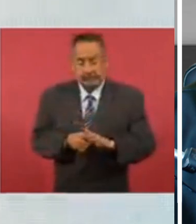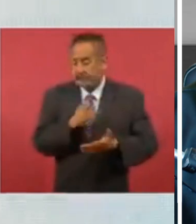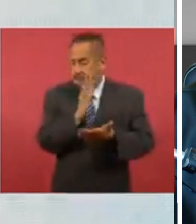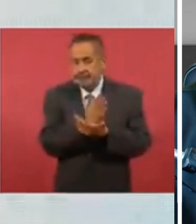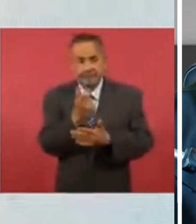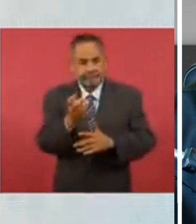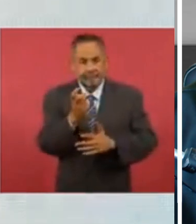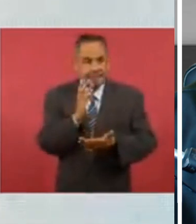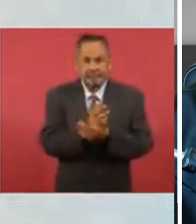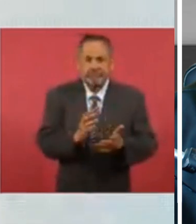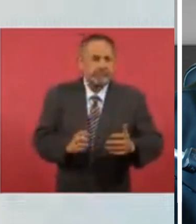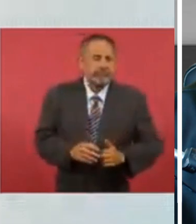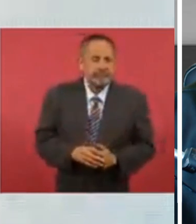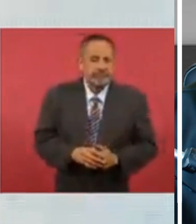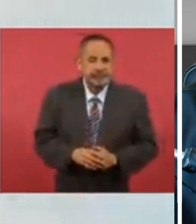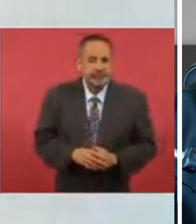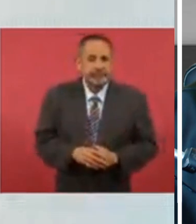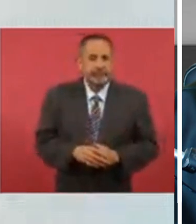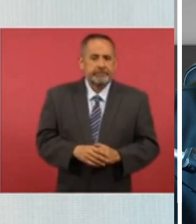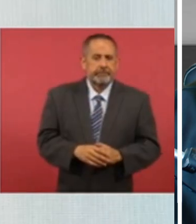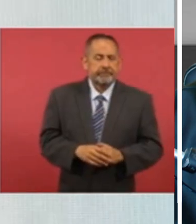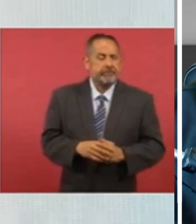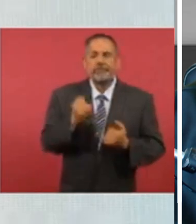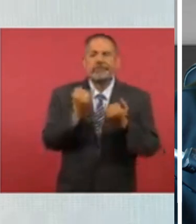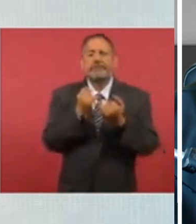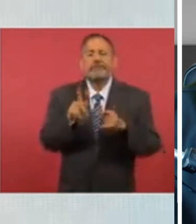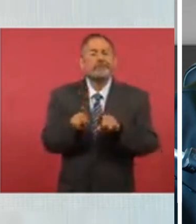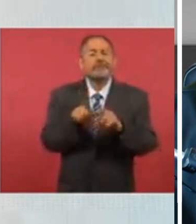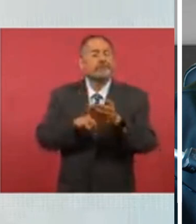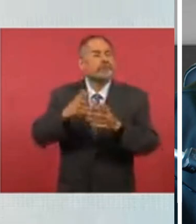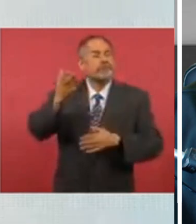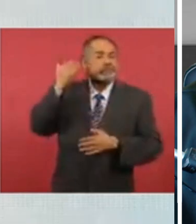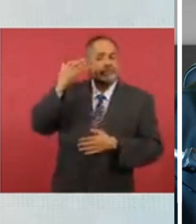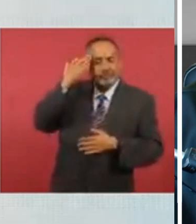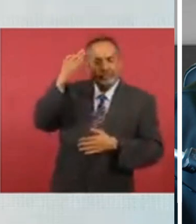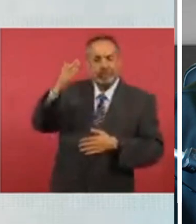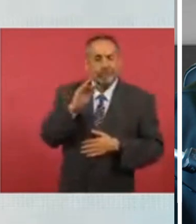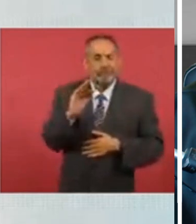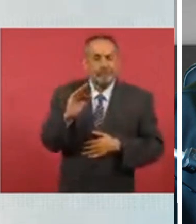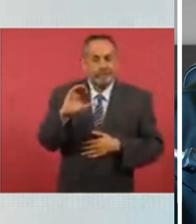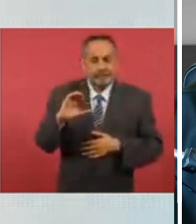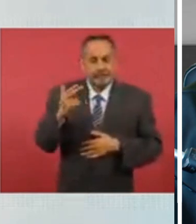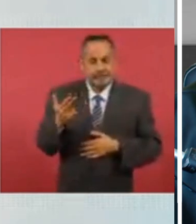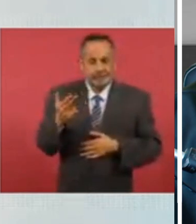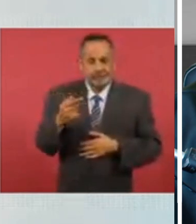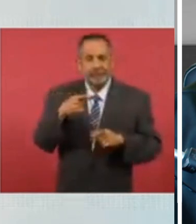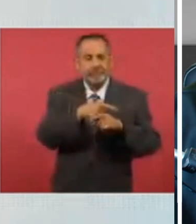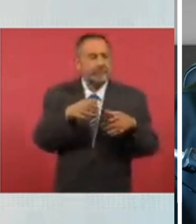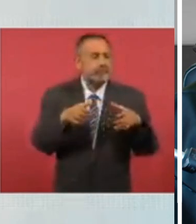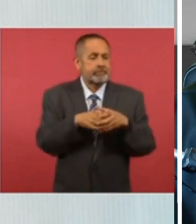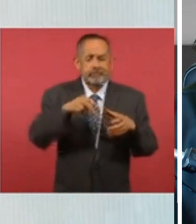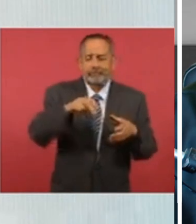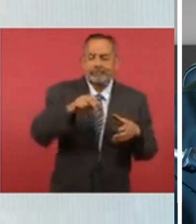habría como lo hubo en el tiempo de Calderón un narco estado